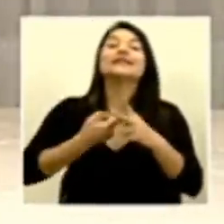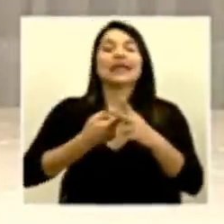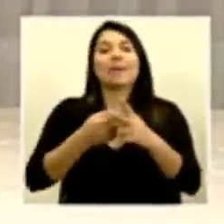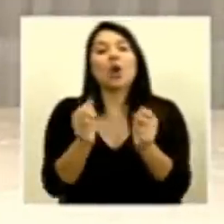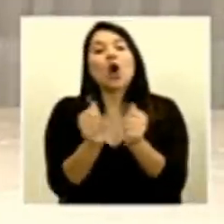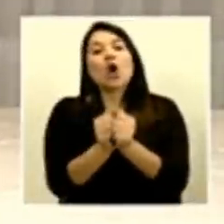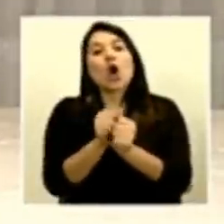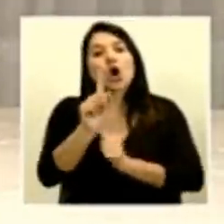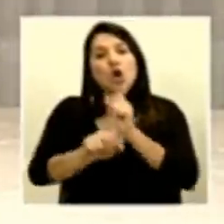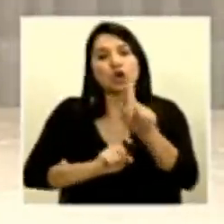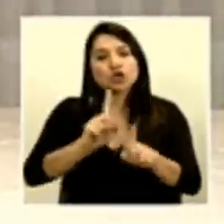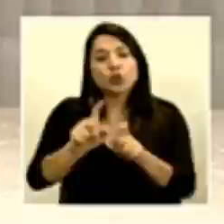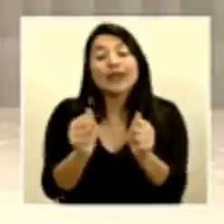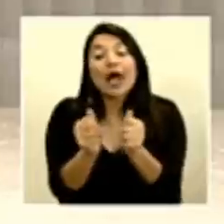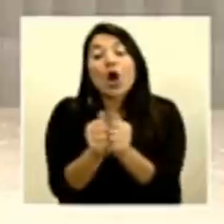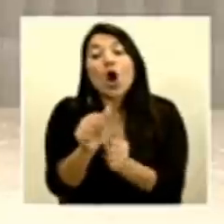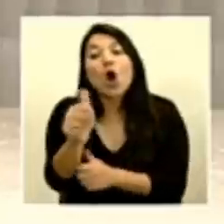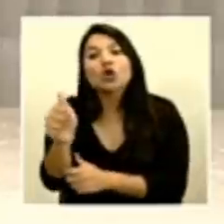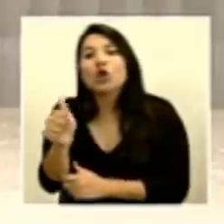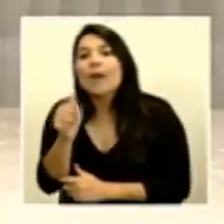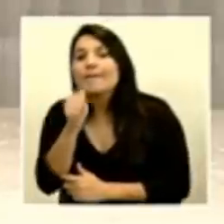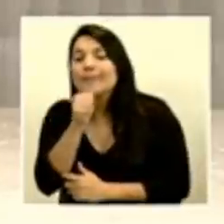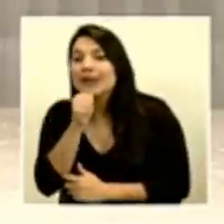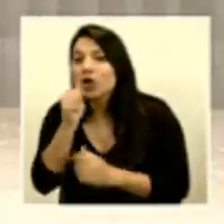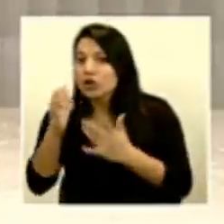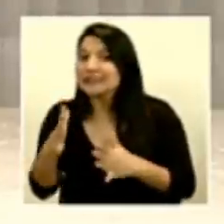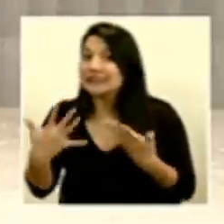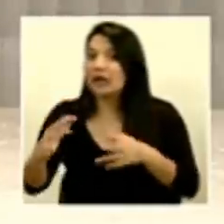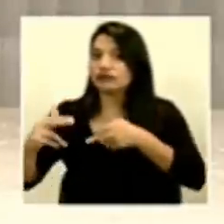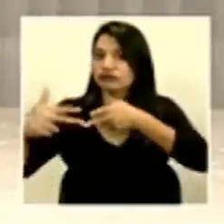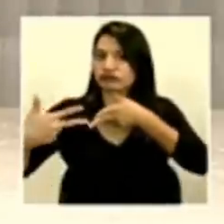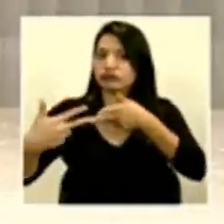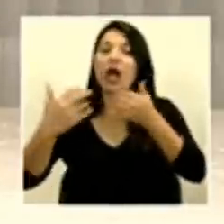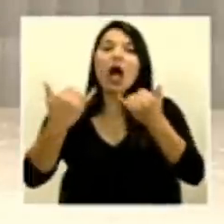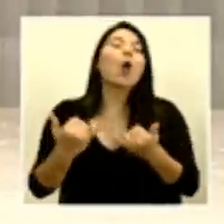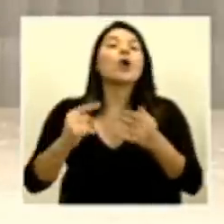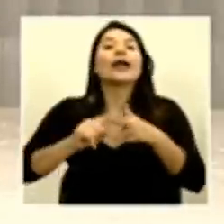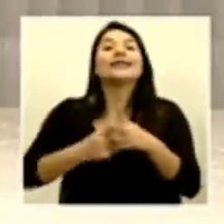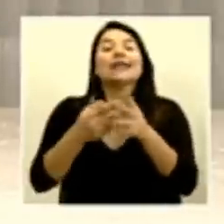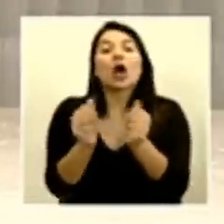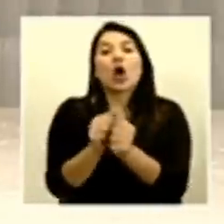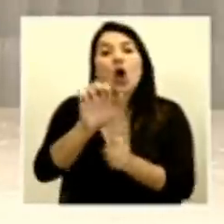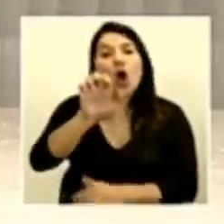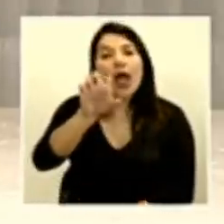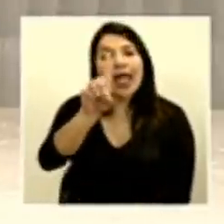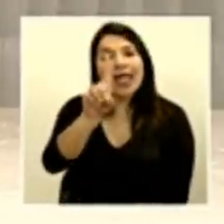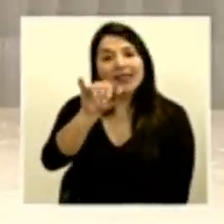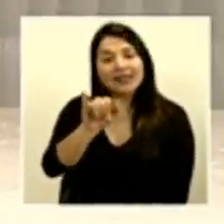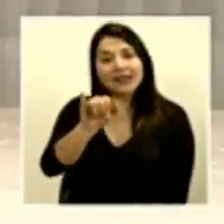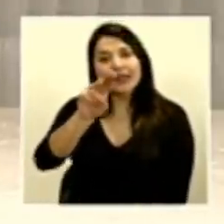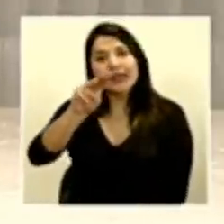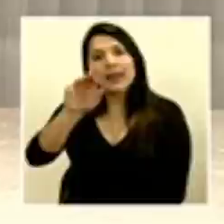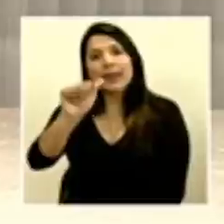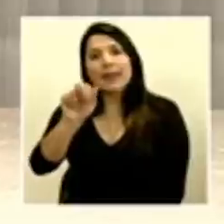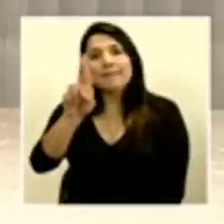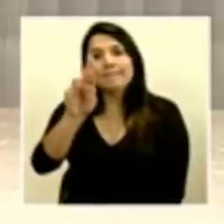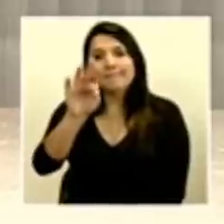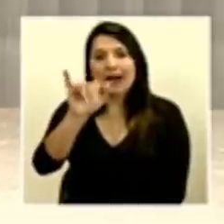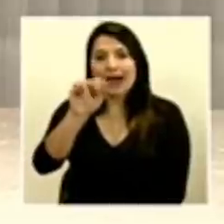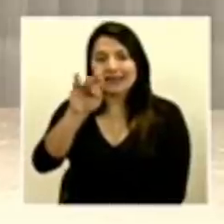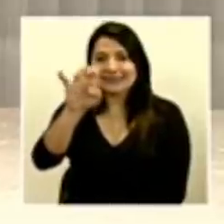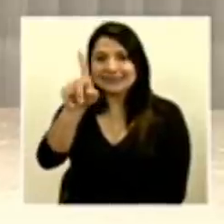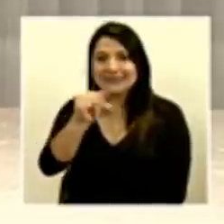que enlazamos por videollamada. Iniciamos con Edith Martínez de Usted sin Forma, que es un medio regional